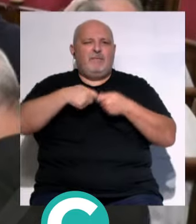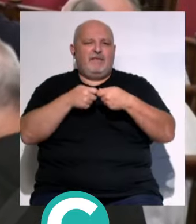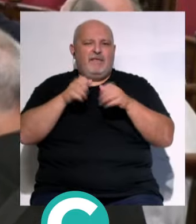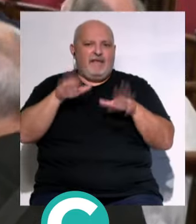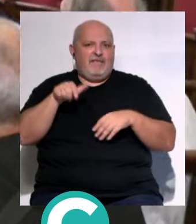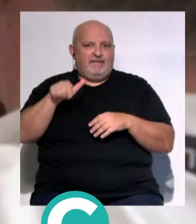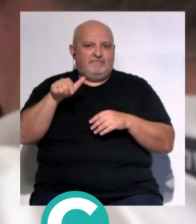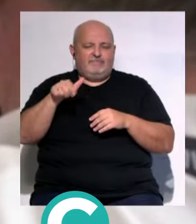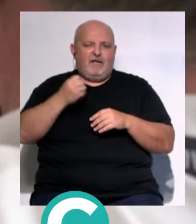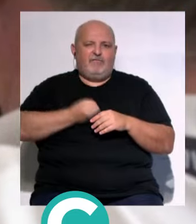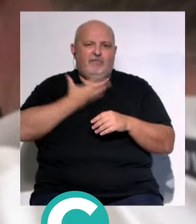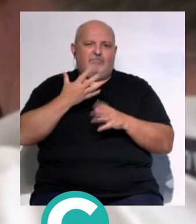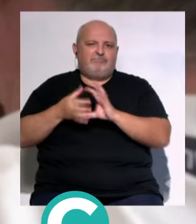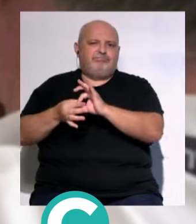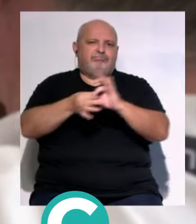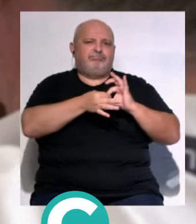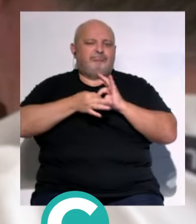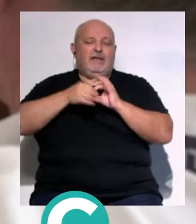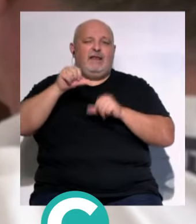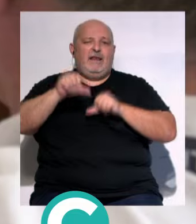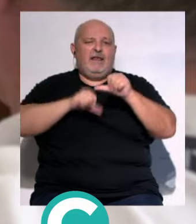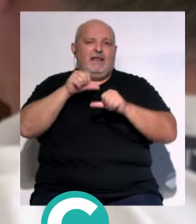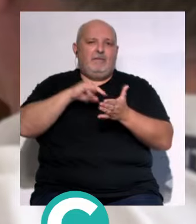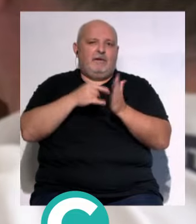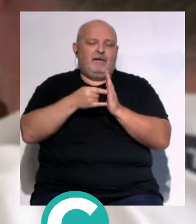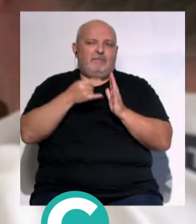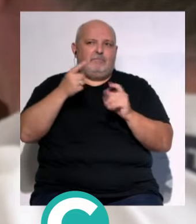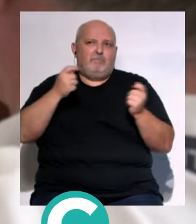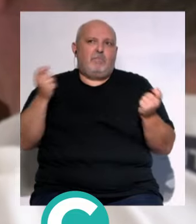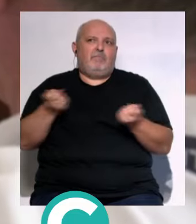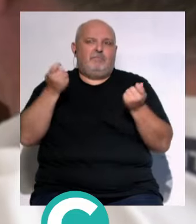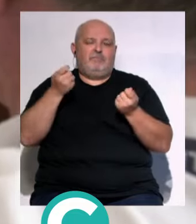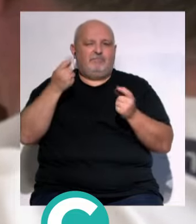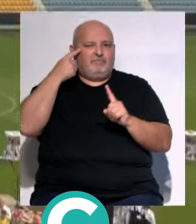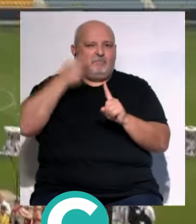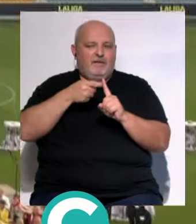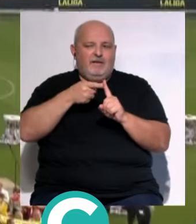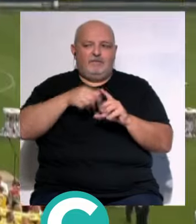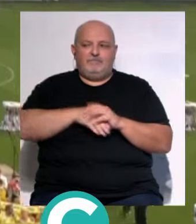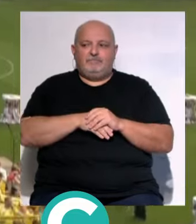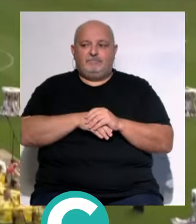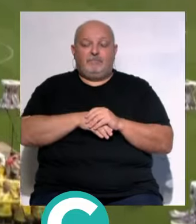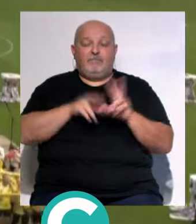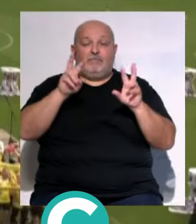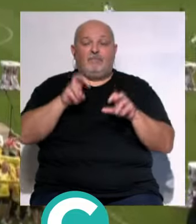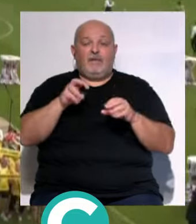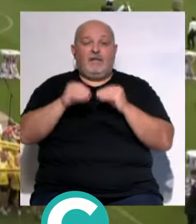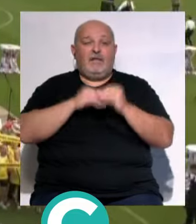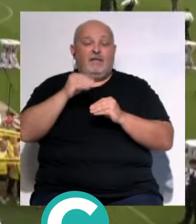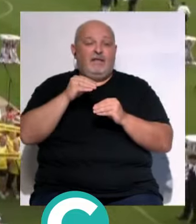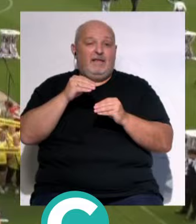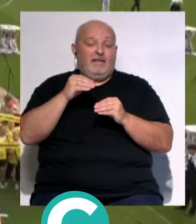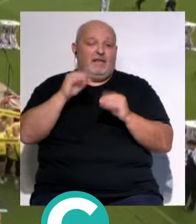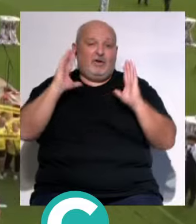Cadistas... ...Aficiones Unidas... ...y la Liga han planificado como promotores... ...de este evento multitudinario... ...entre los actos que se han